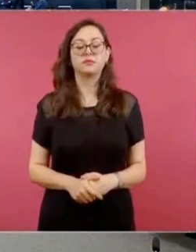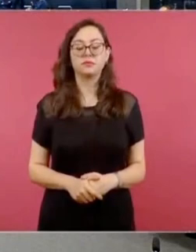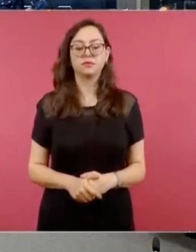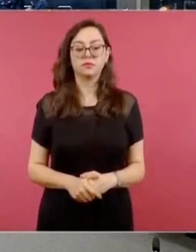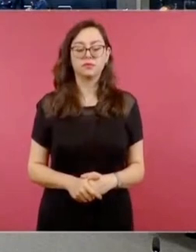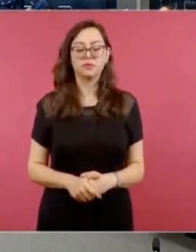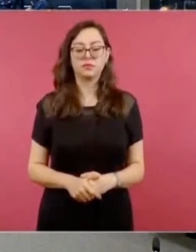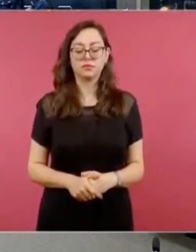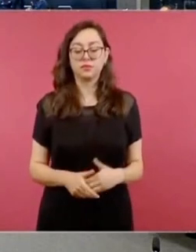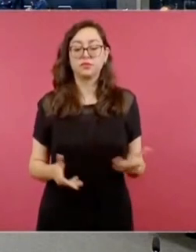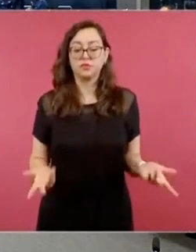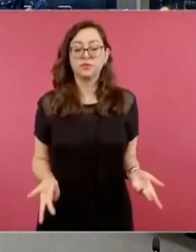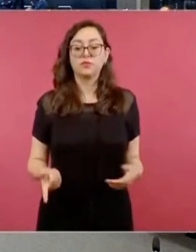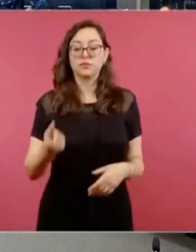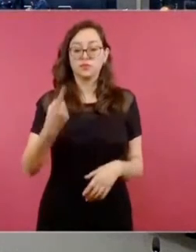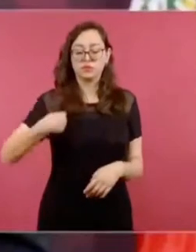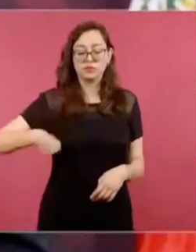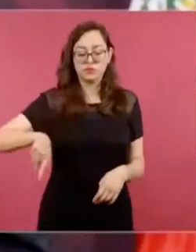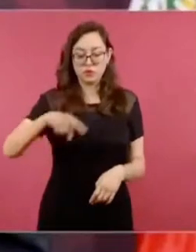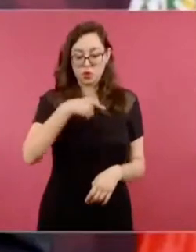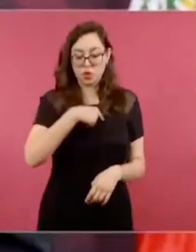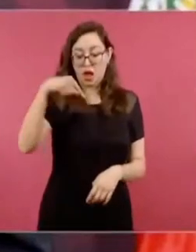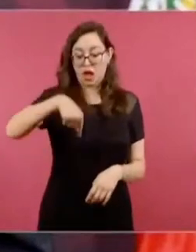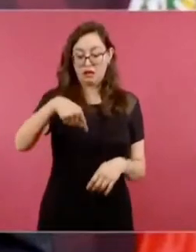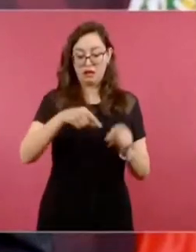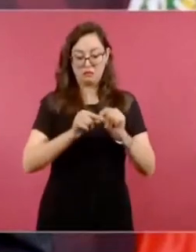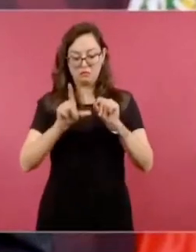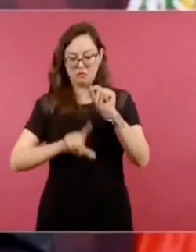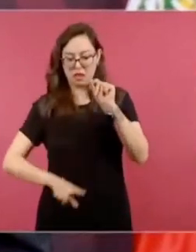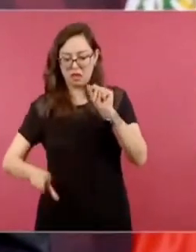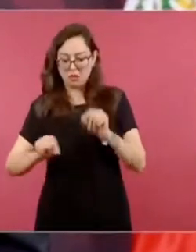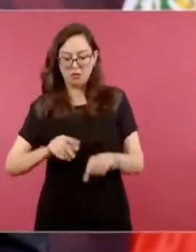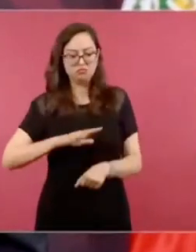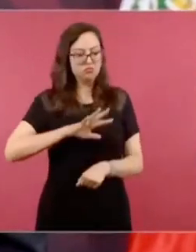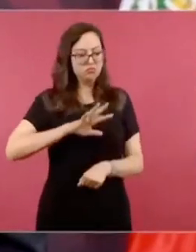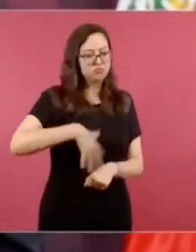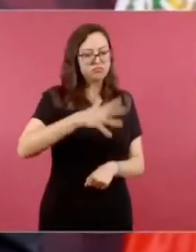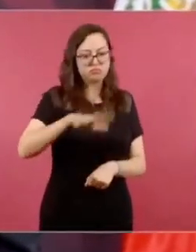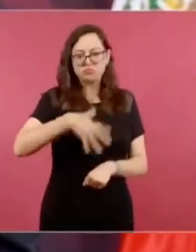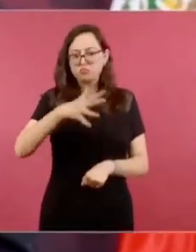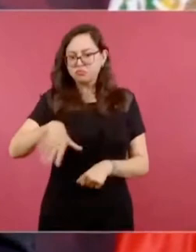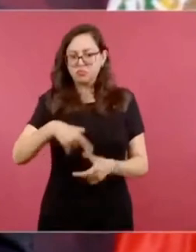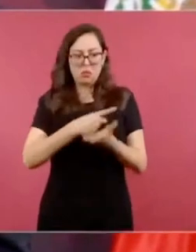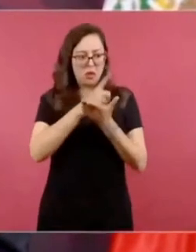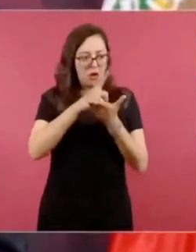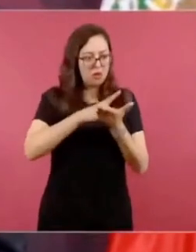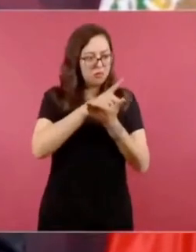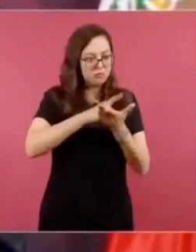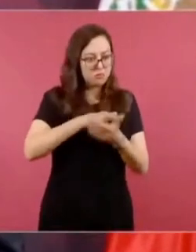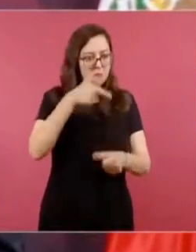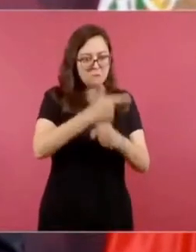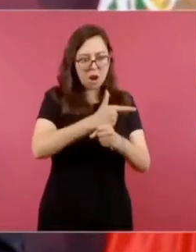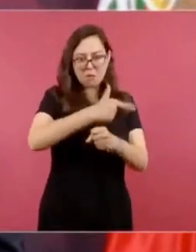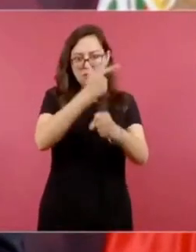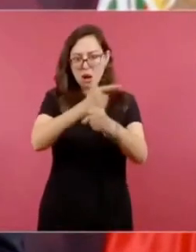estamos destruyendo laboratorios, constantemente,